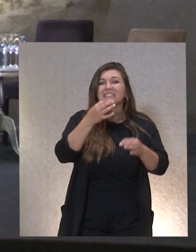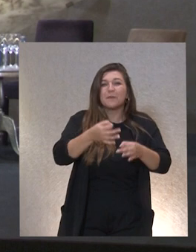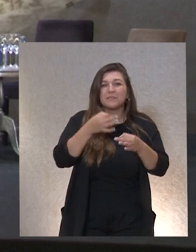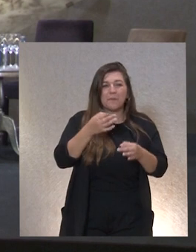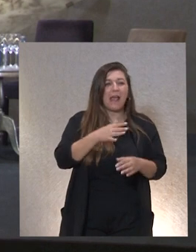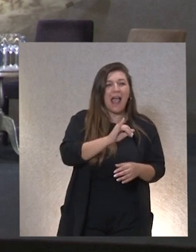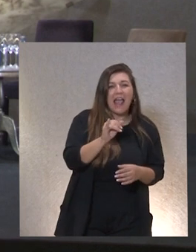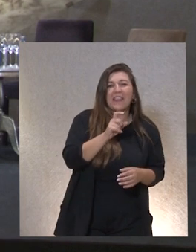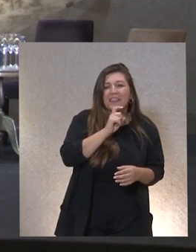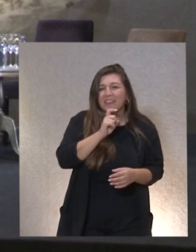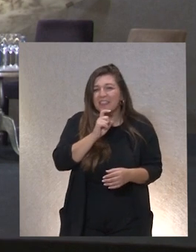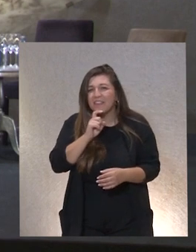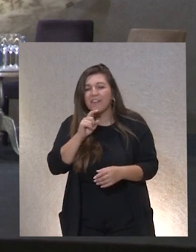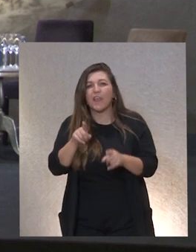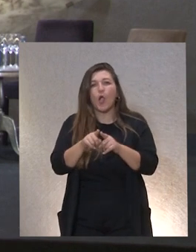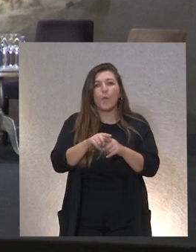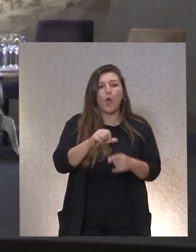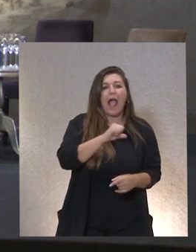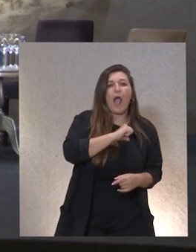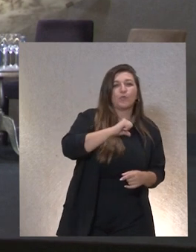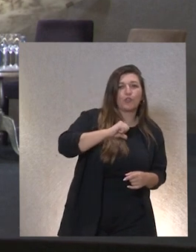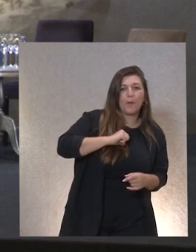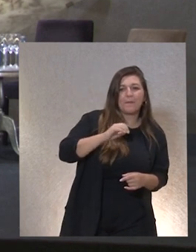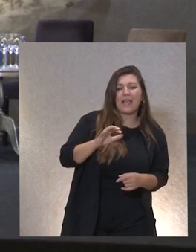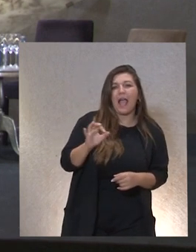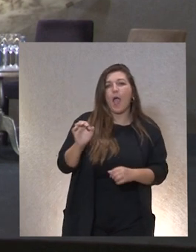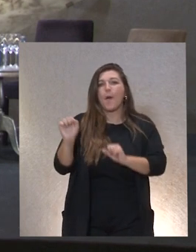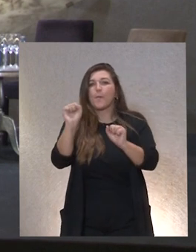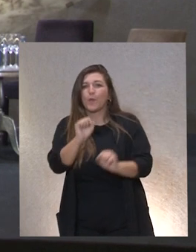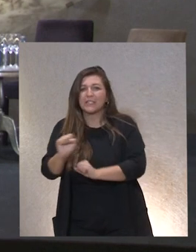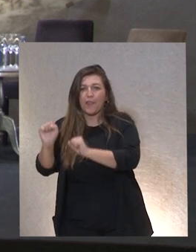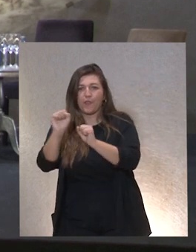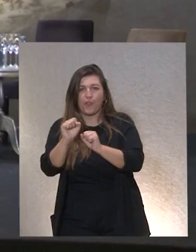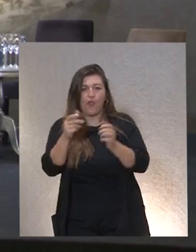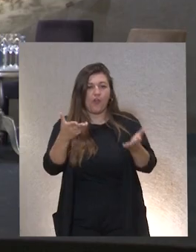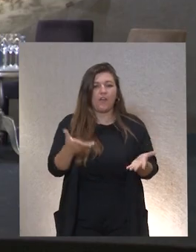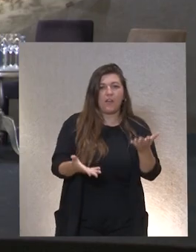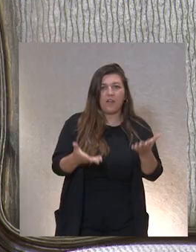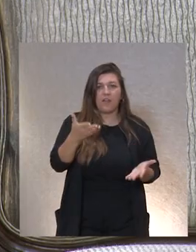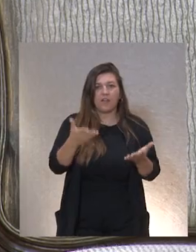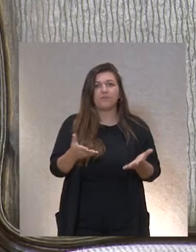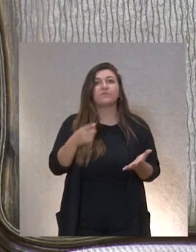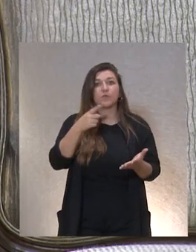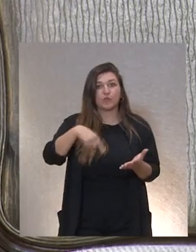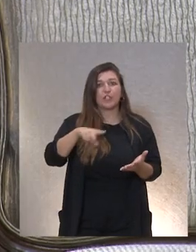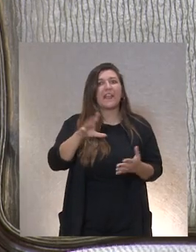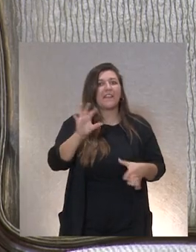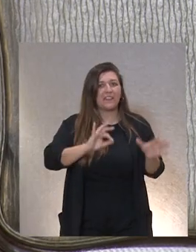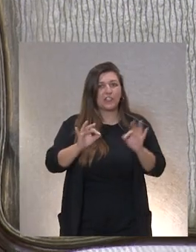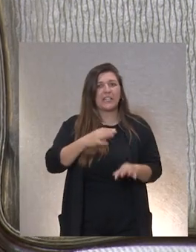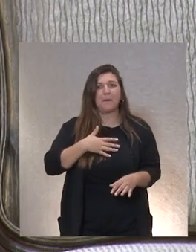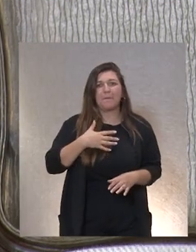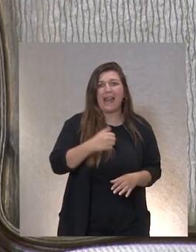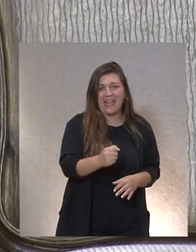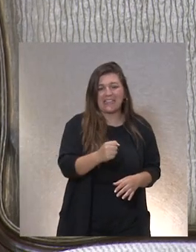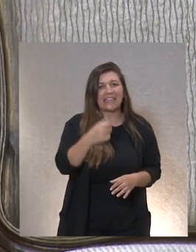de autonomía versus protección, han tomado decisiones valientes y arriesgadas y lo han hecho sin